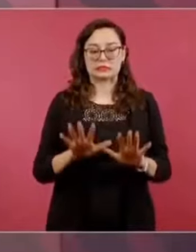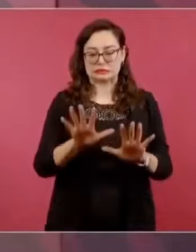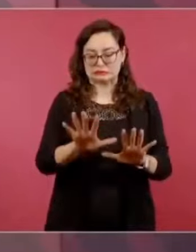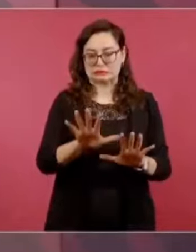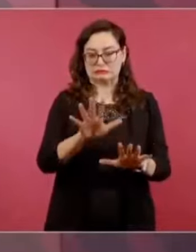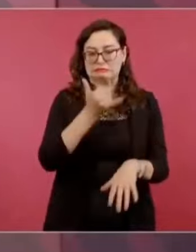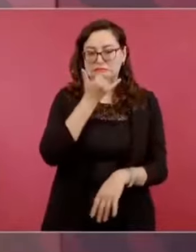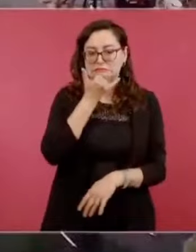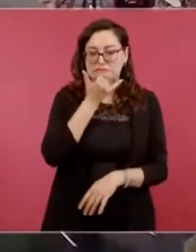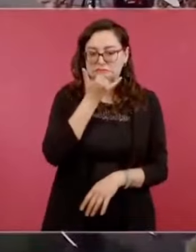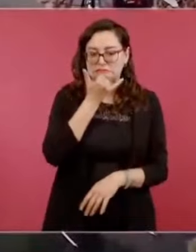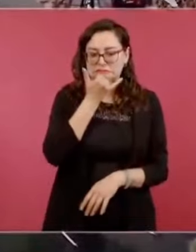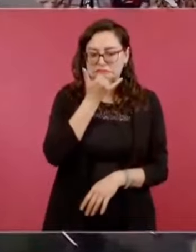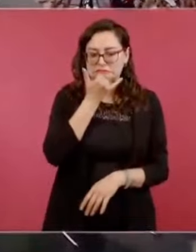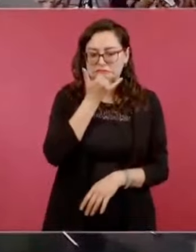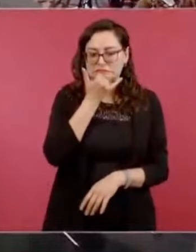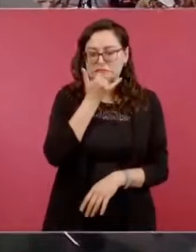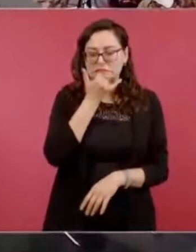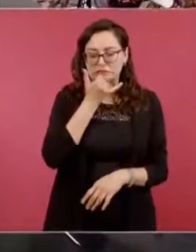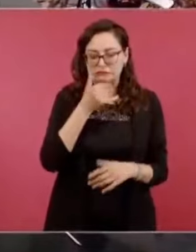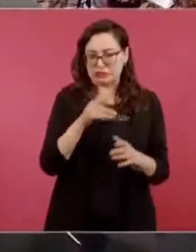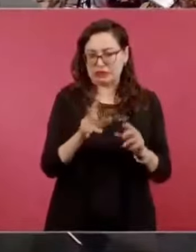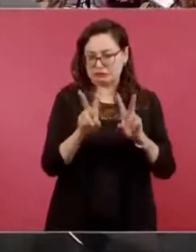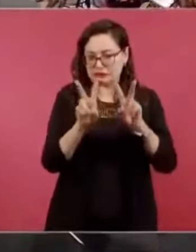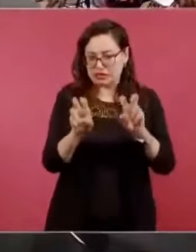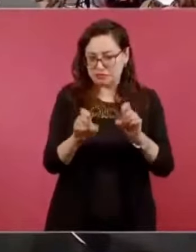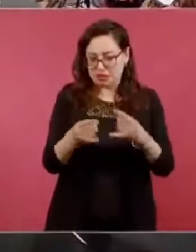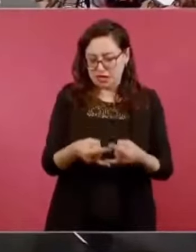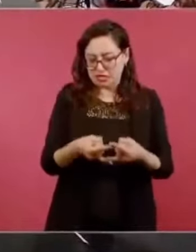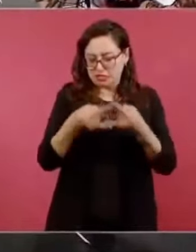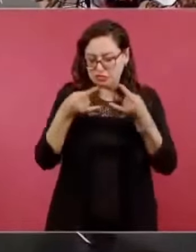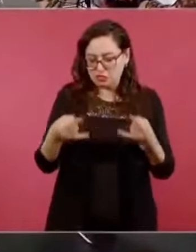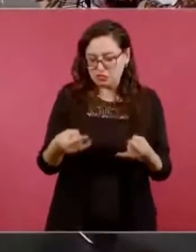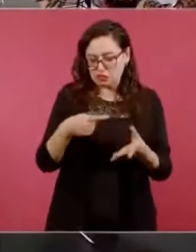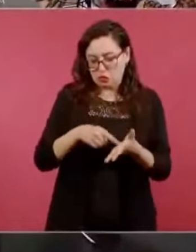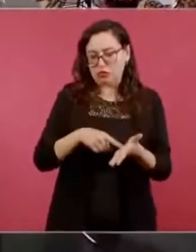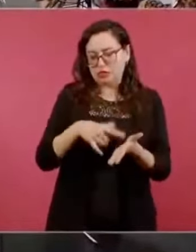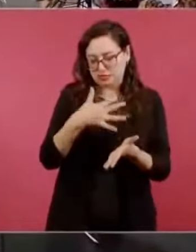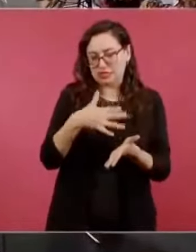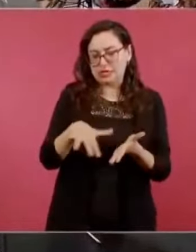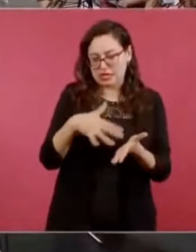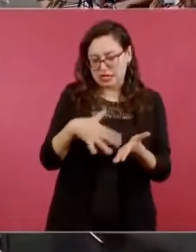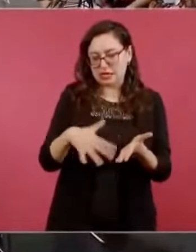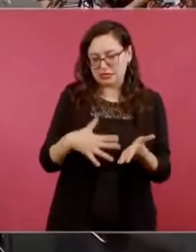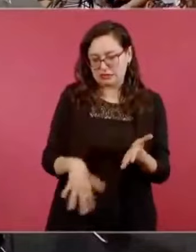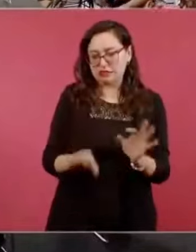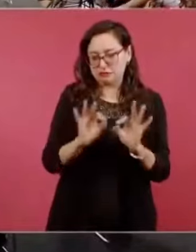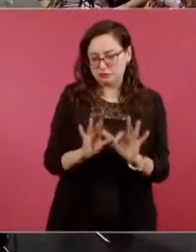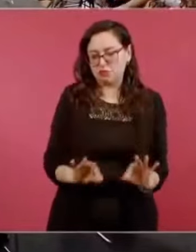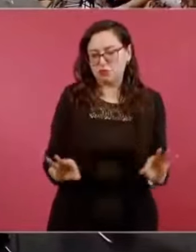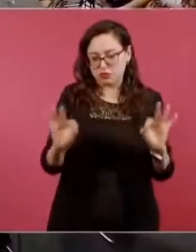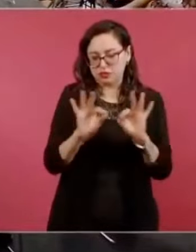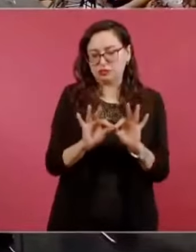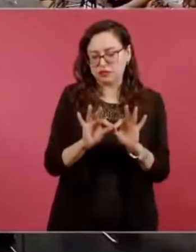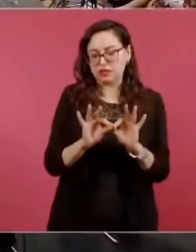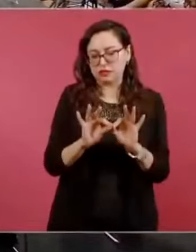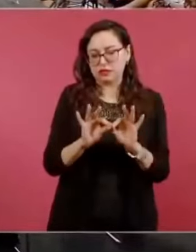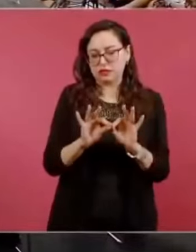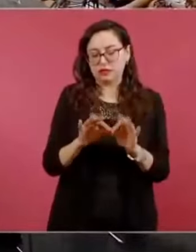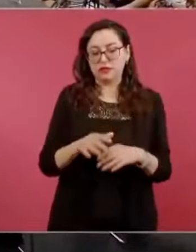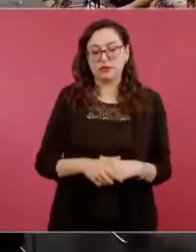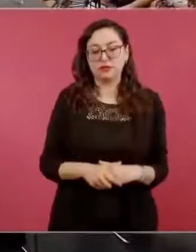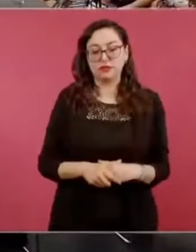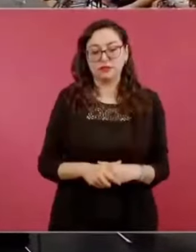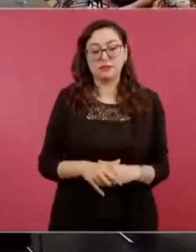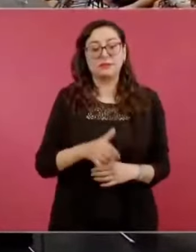Vamos a leer una parte nada más de la vida del general Cárdenas. ¿Le